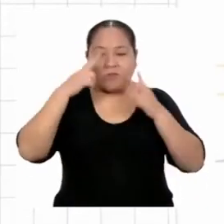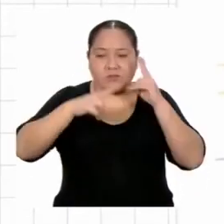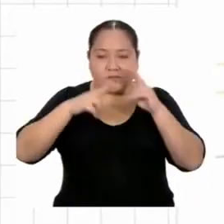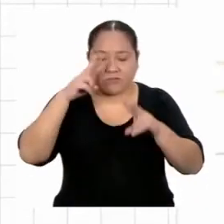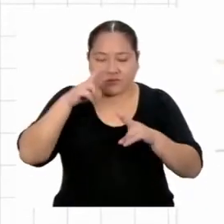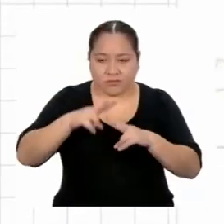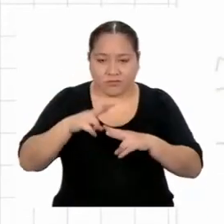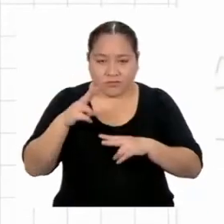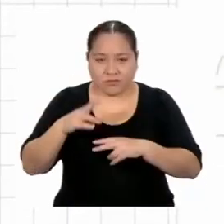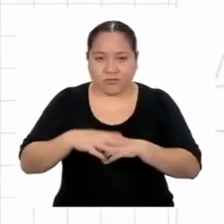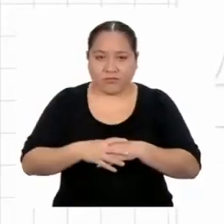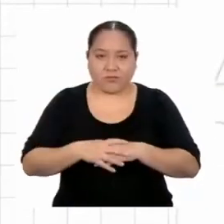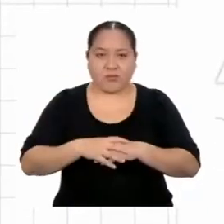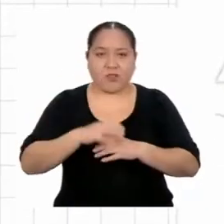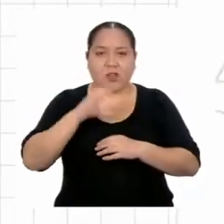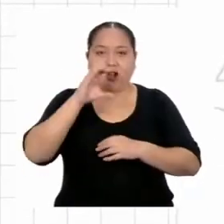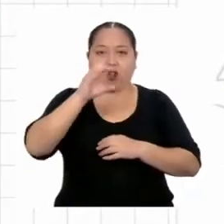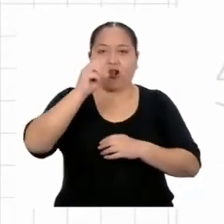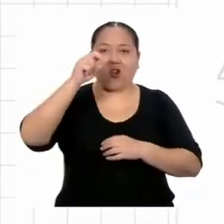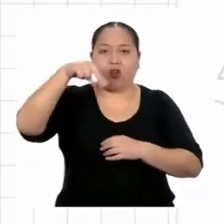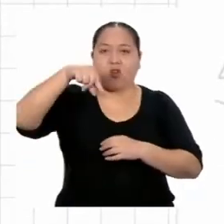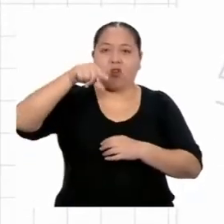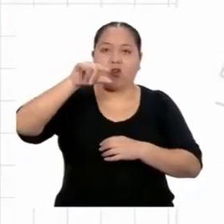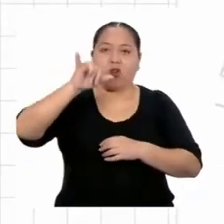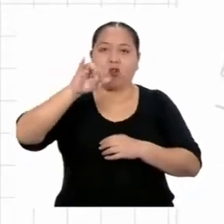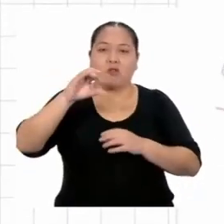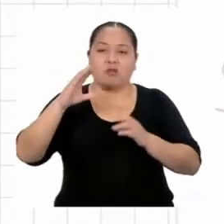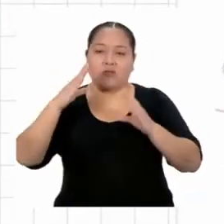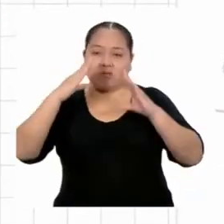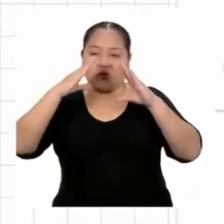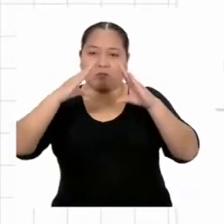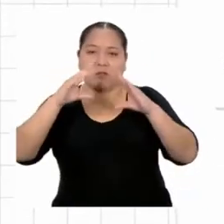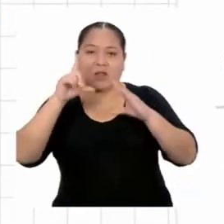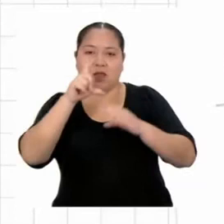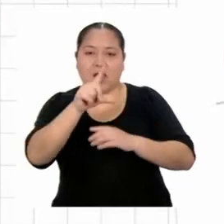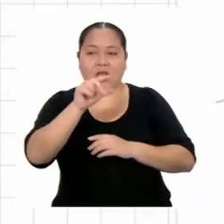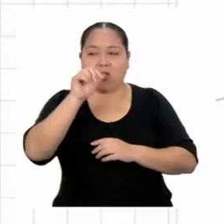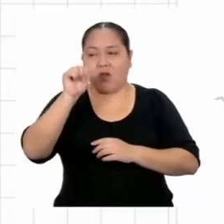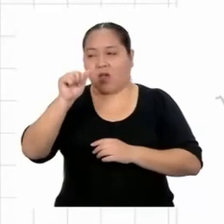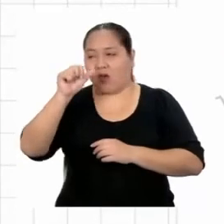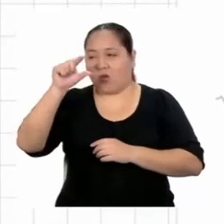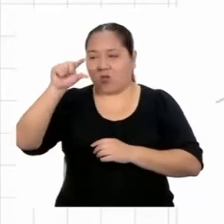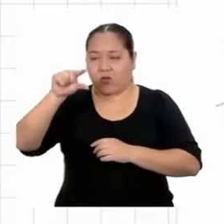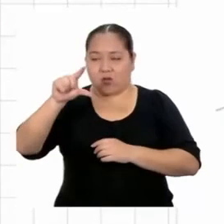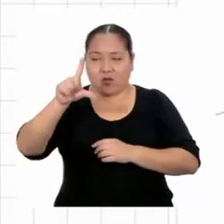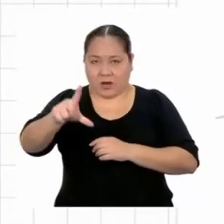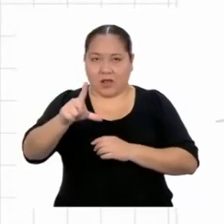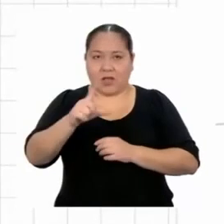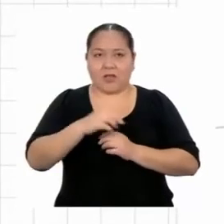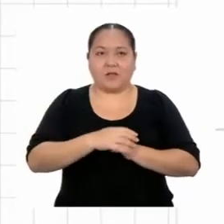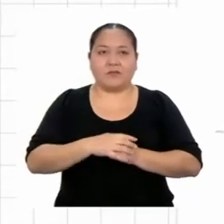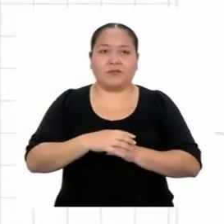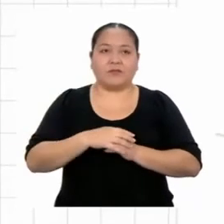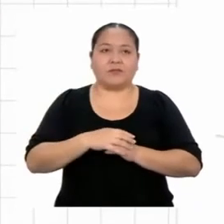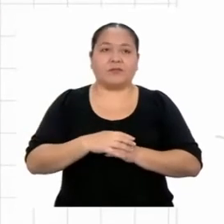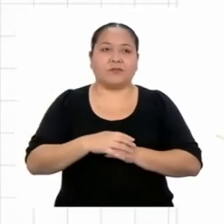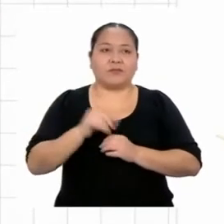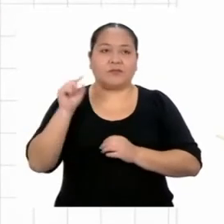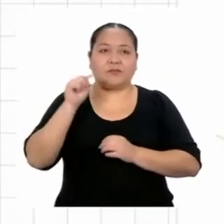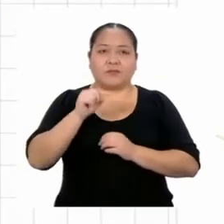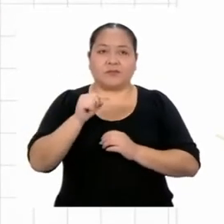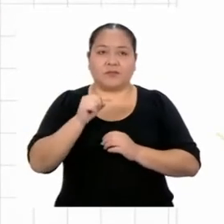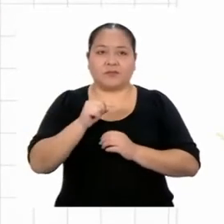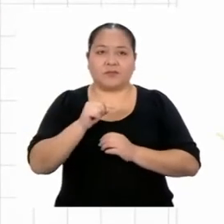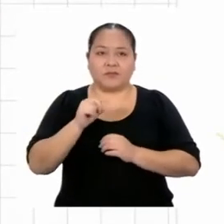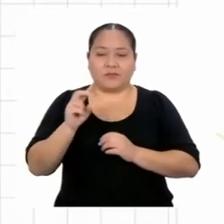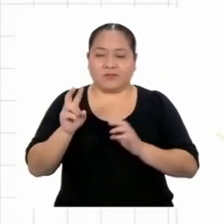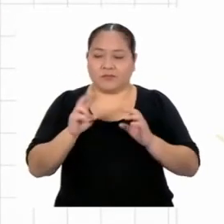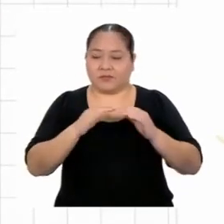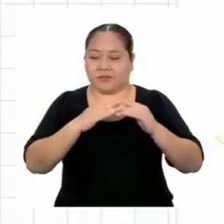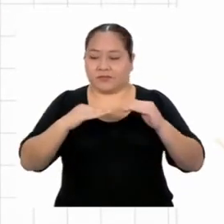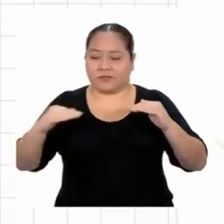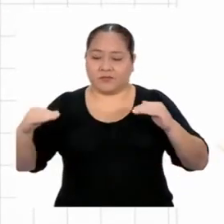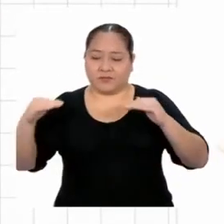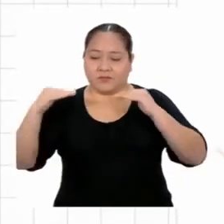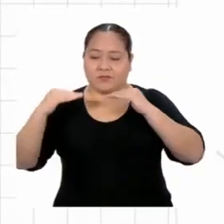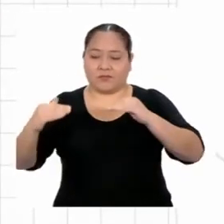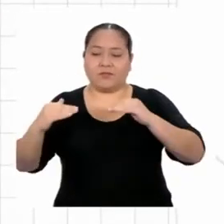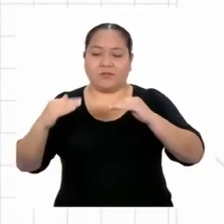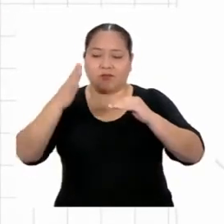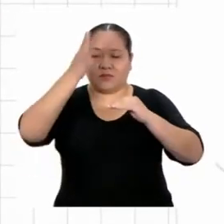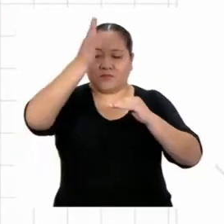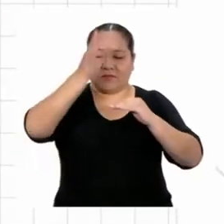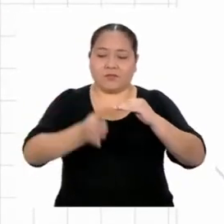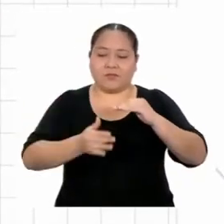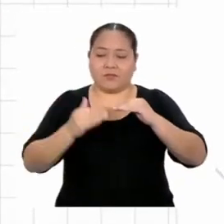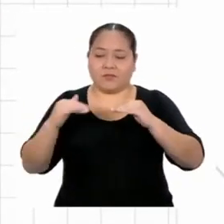el criterio de congruencia lado-ángulo-lado y completar datos. Estos segmentos verdes cortados por la